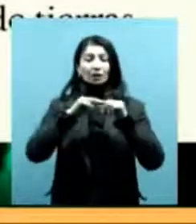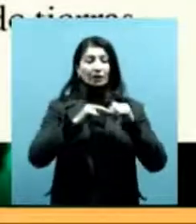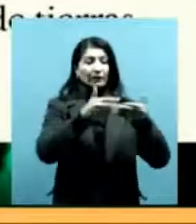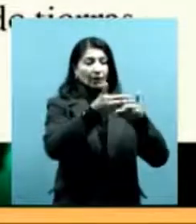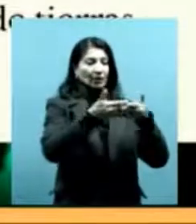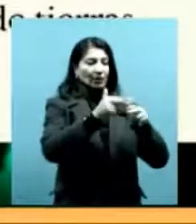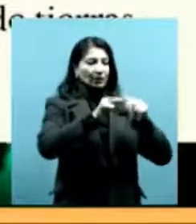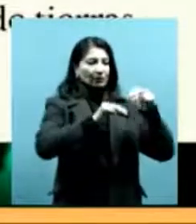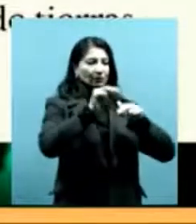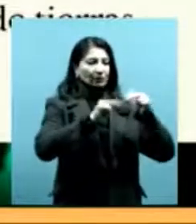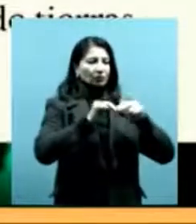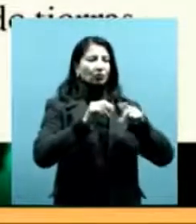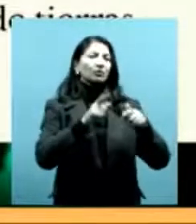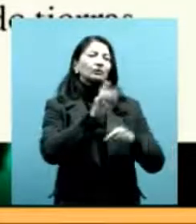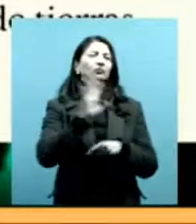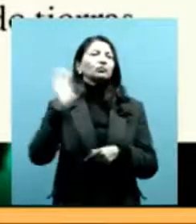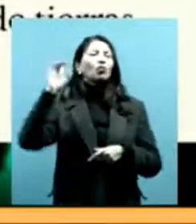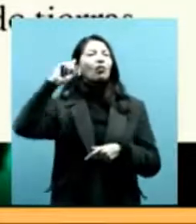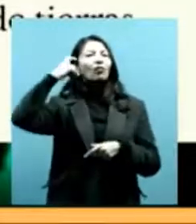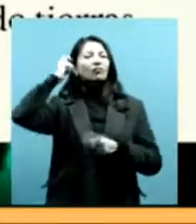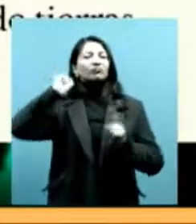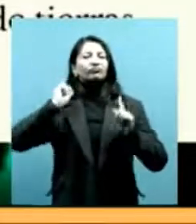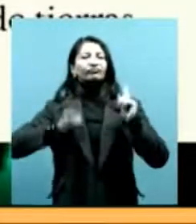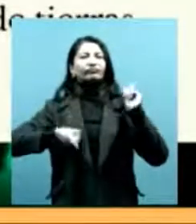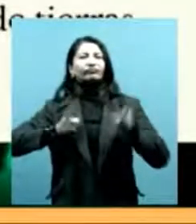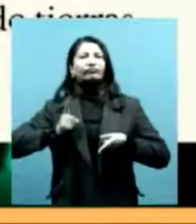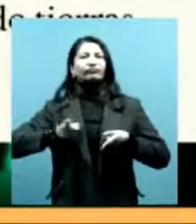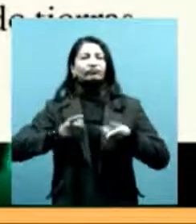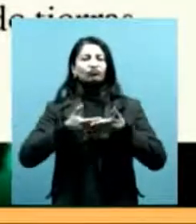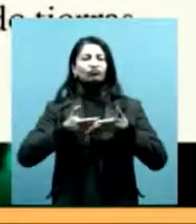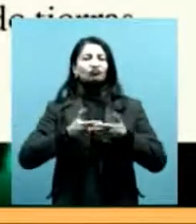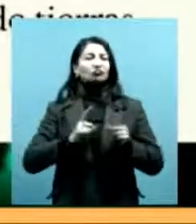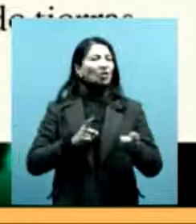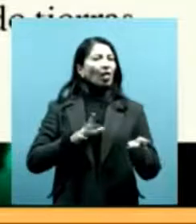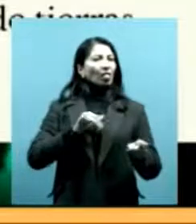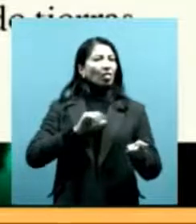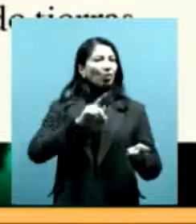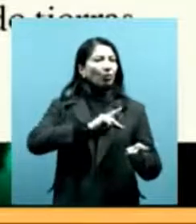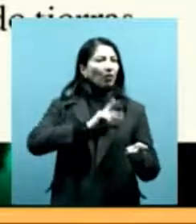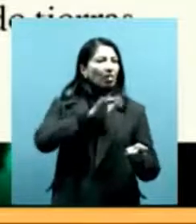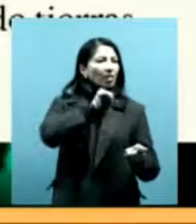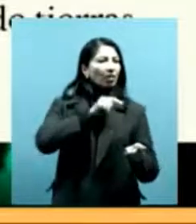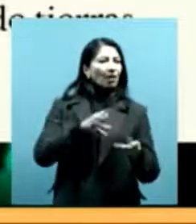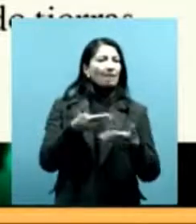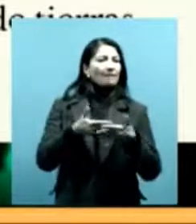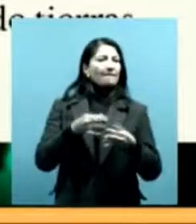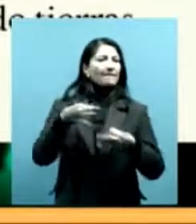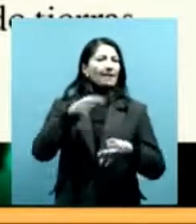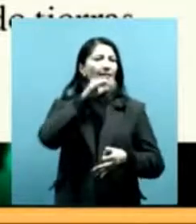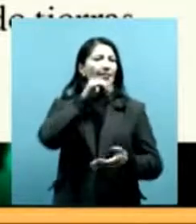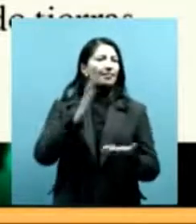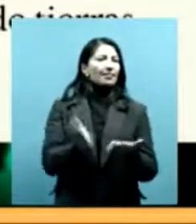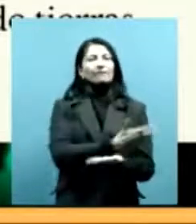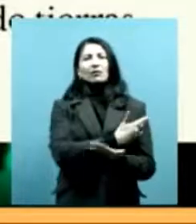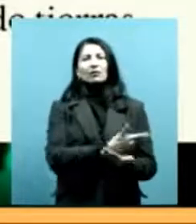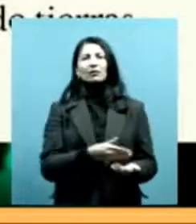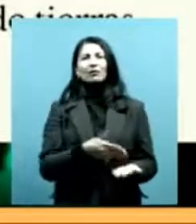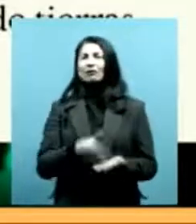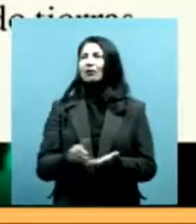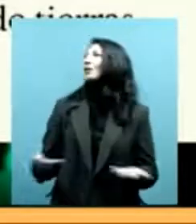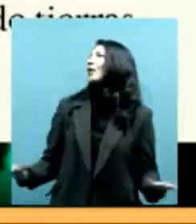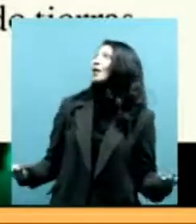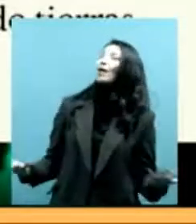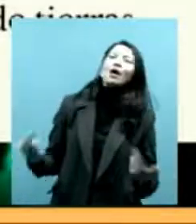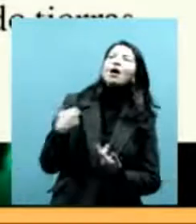dispositivos burocráticos de despojo. En esa reconstrucción de los, o sea, en vez de dar cuenta de evidencia